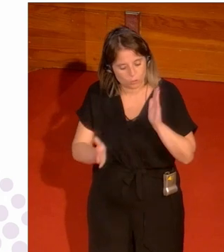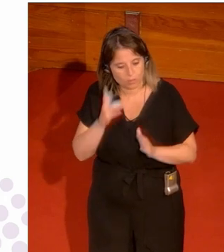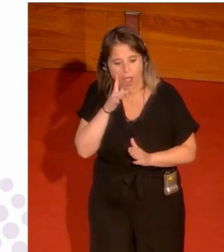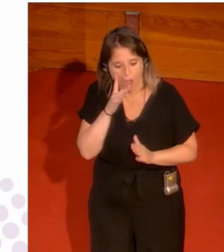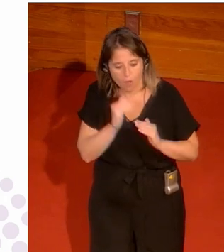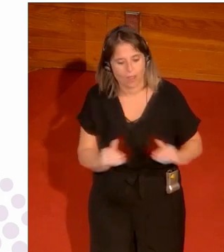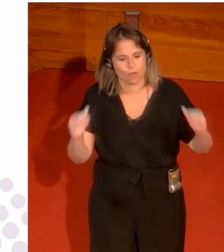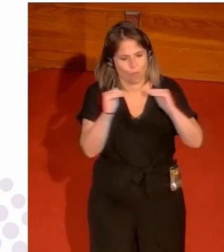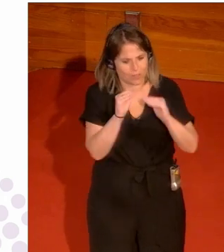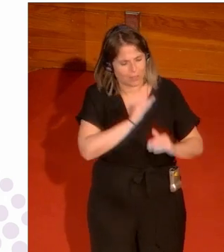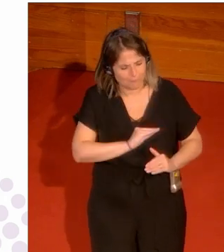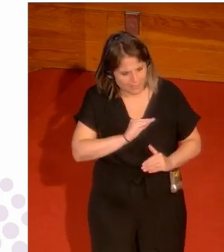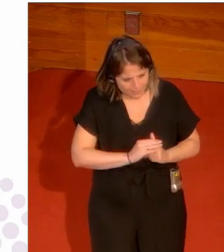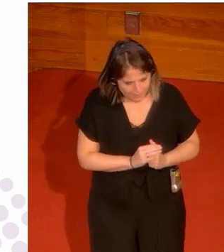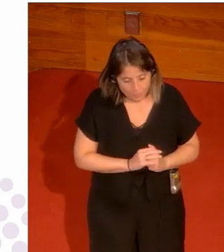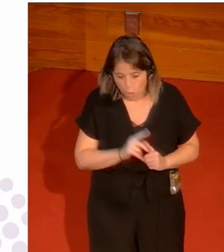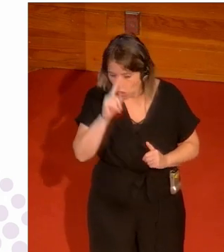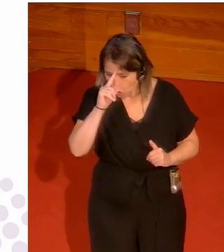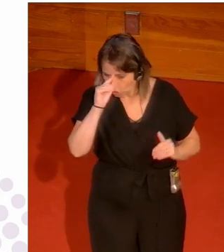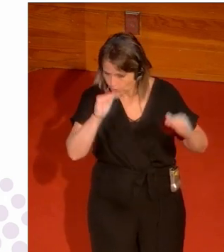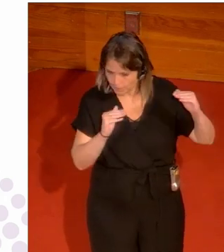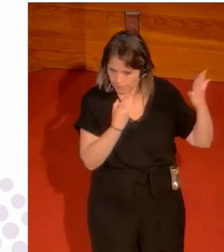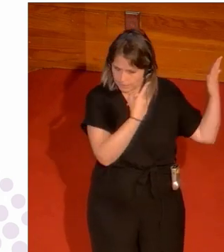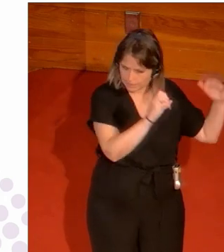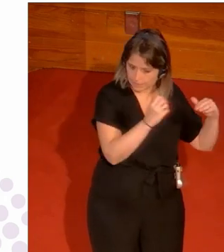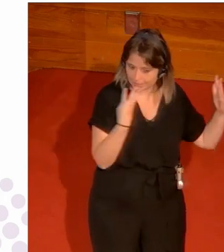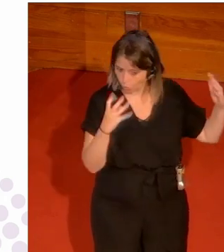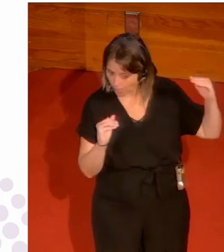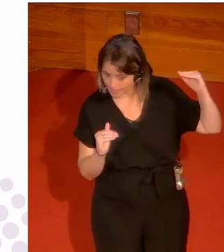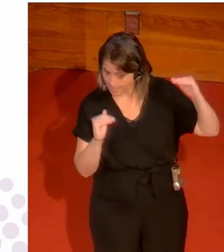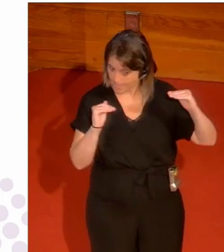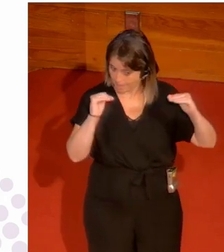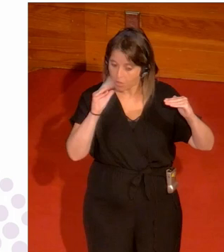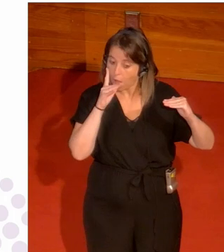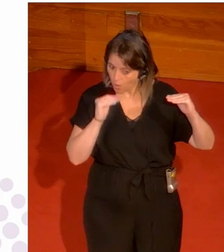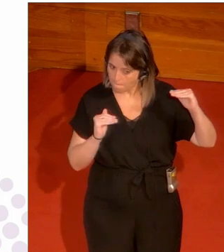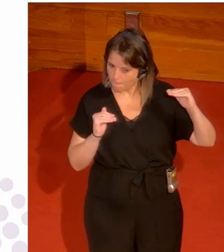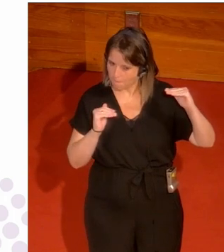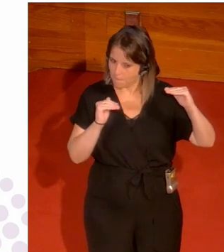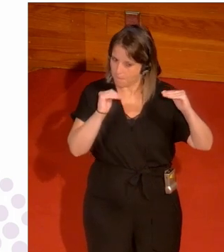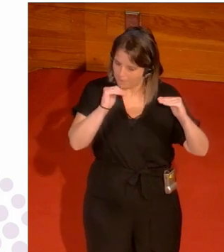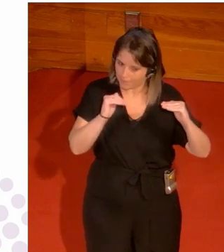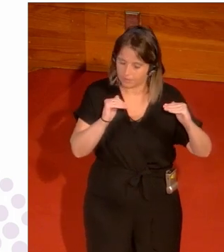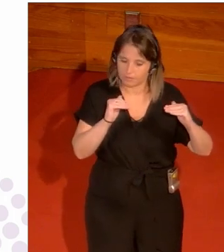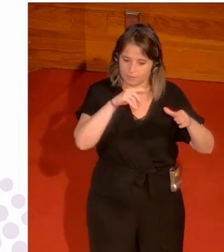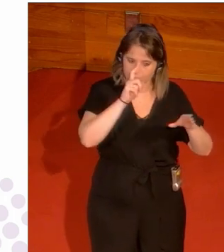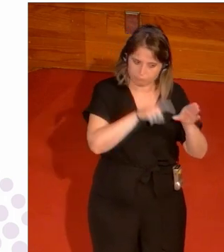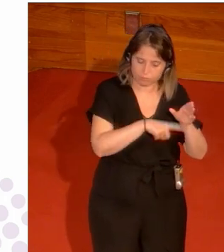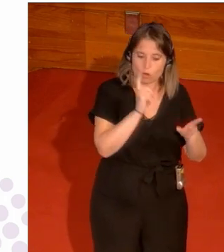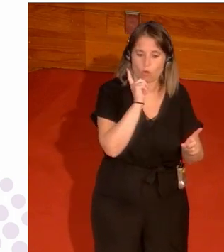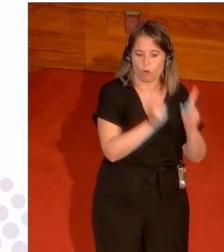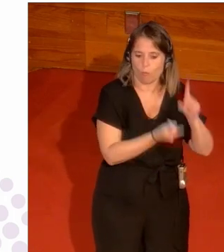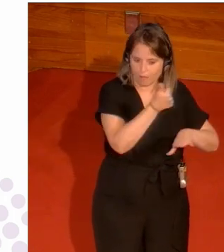bastante más igualdad yo no sé si están todavía en un 60-40 pero cada año hay más mujeres dentro del Comité Olímpico dentro de los puestos de